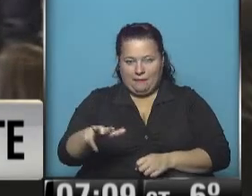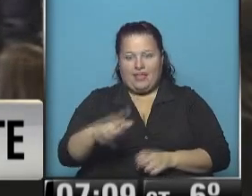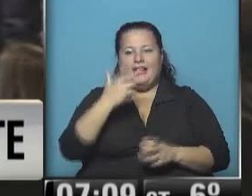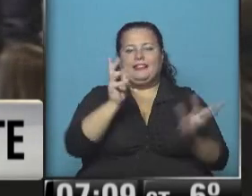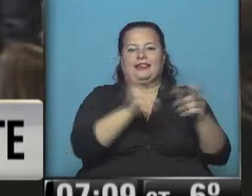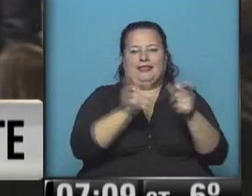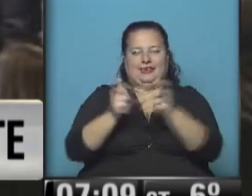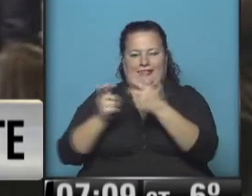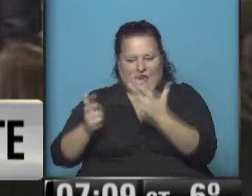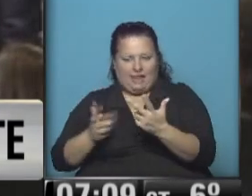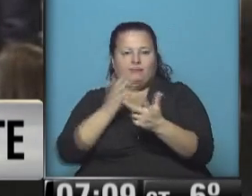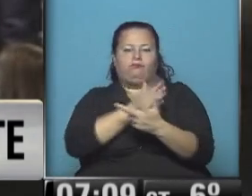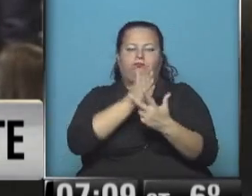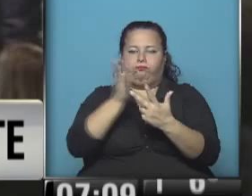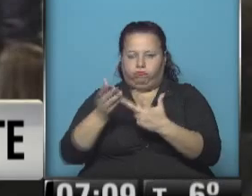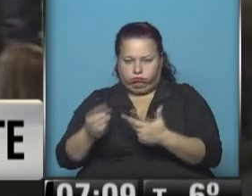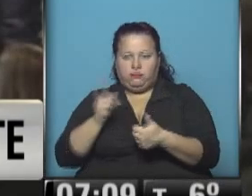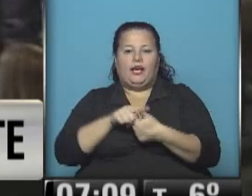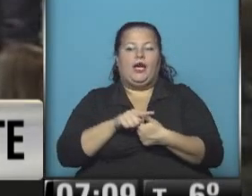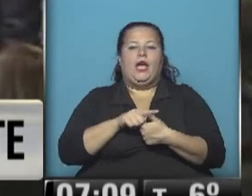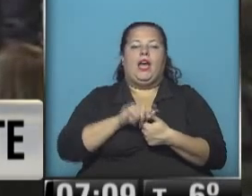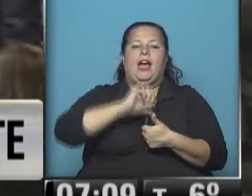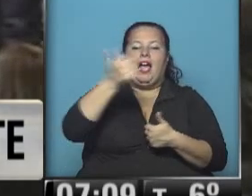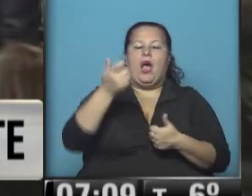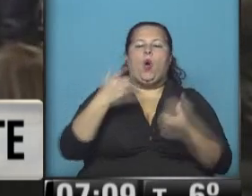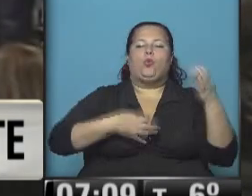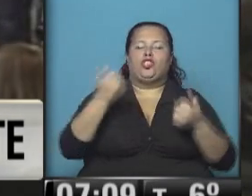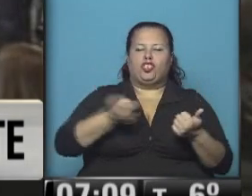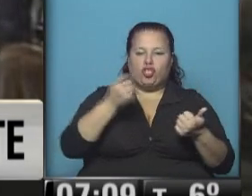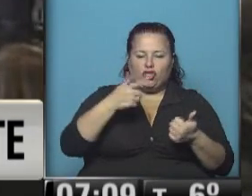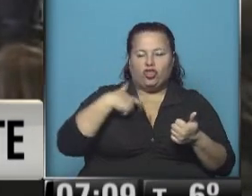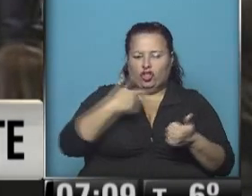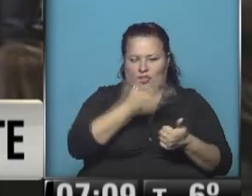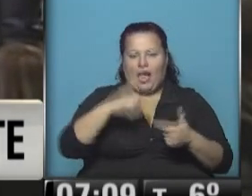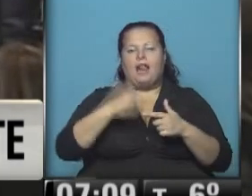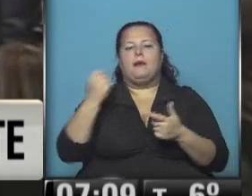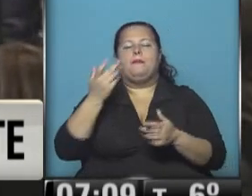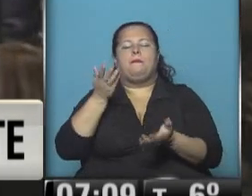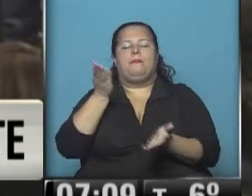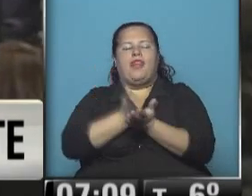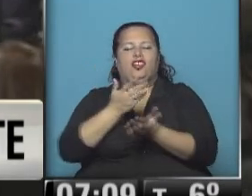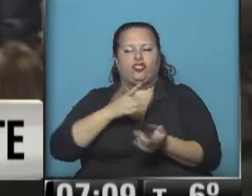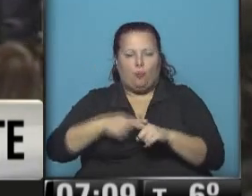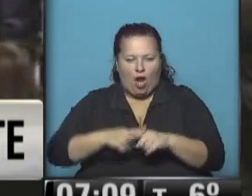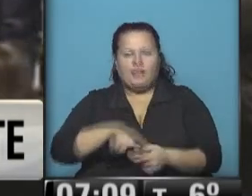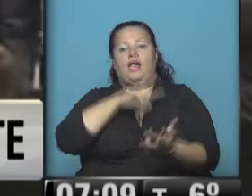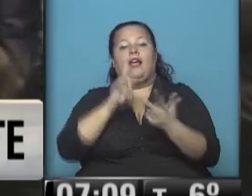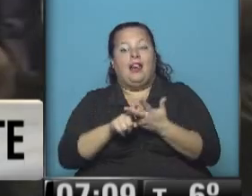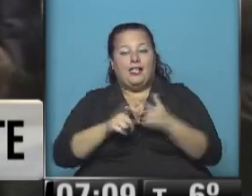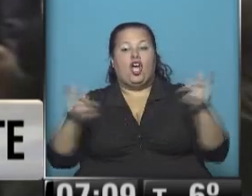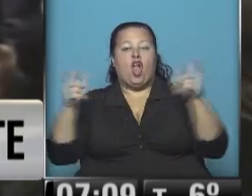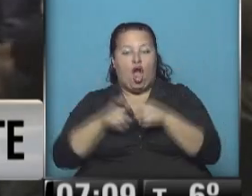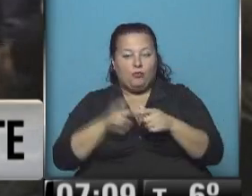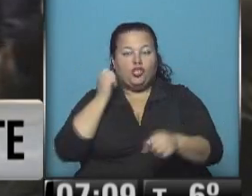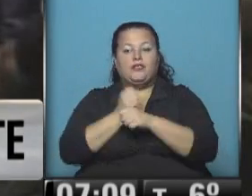comisiones. Se divide, por ejemplo, en la victoria de la justicia social, otra la victoria de la soberanía política y la tercera comisión